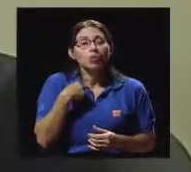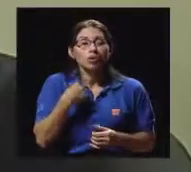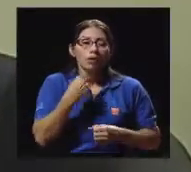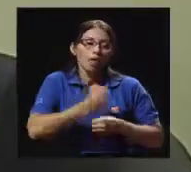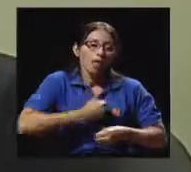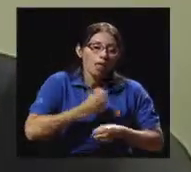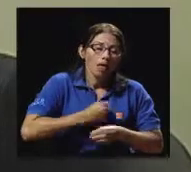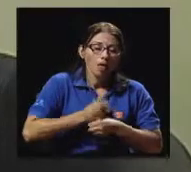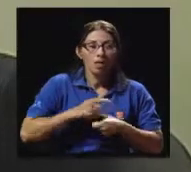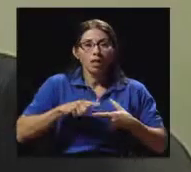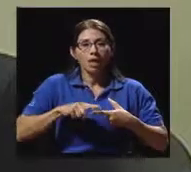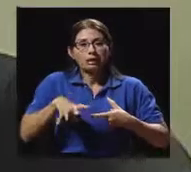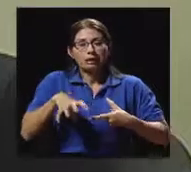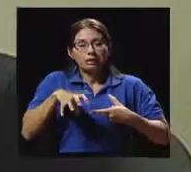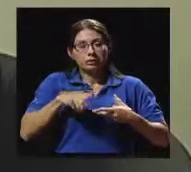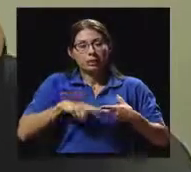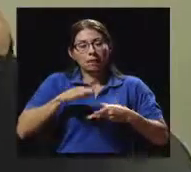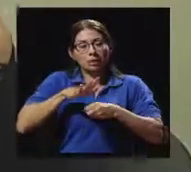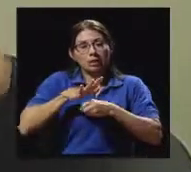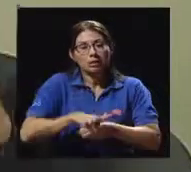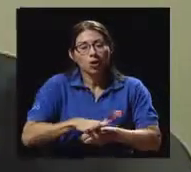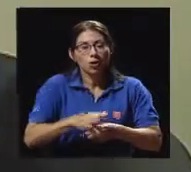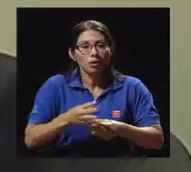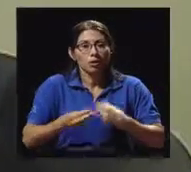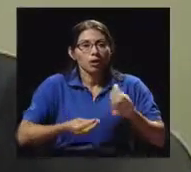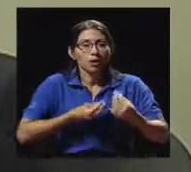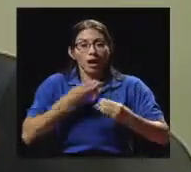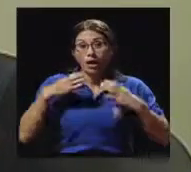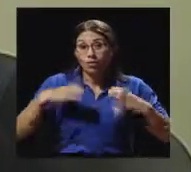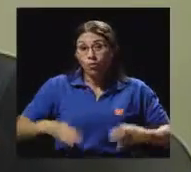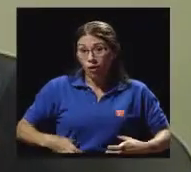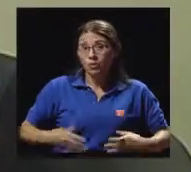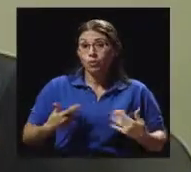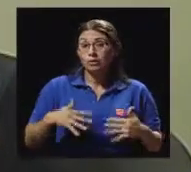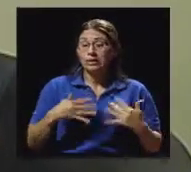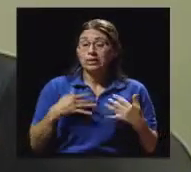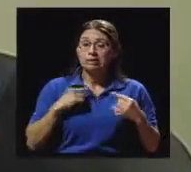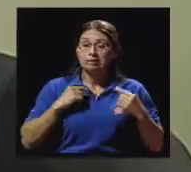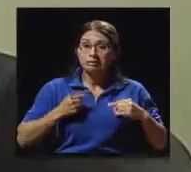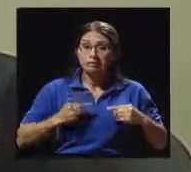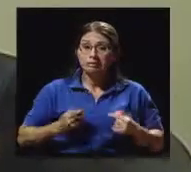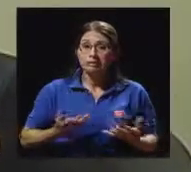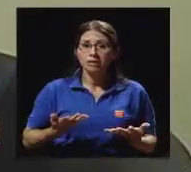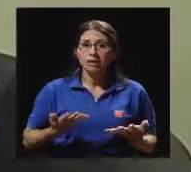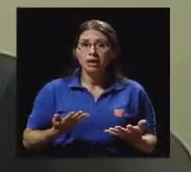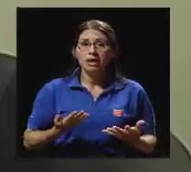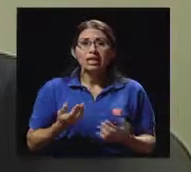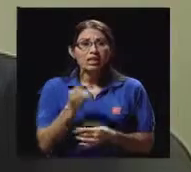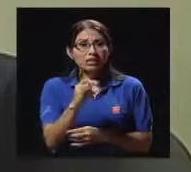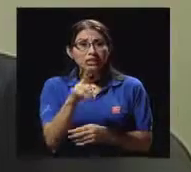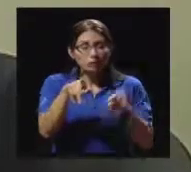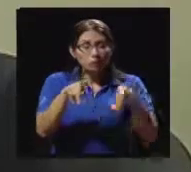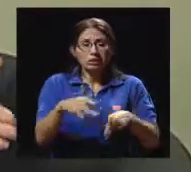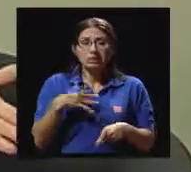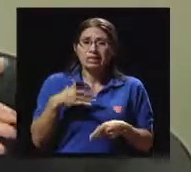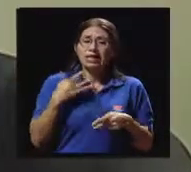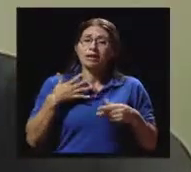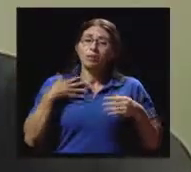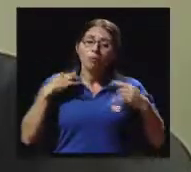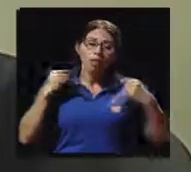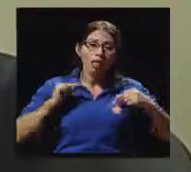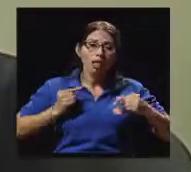una presión de muchas cosas, ya lamentablemente el cuerpo no lo resiente, ¿verdad? Y estar adoloridos es algo